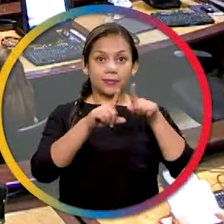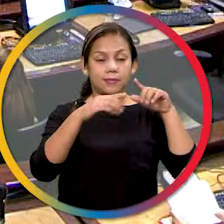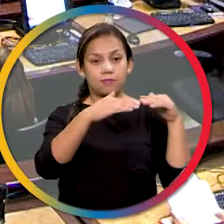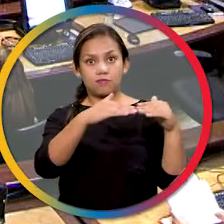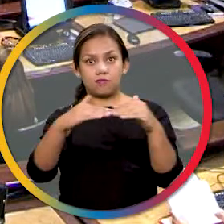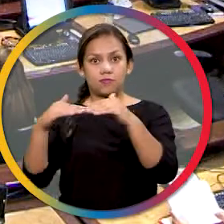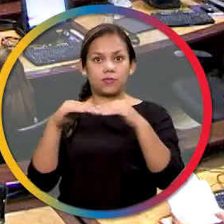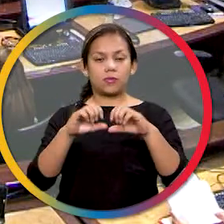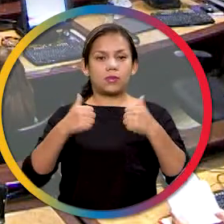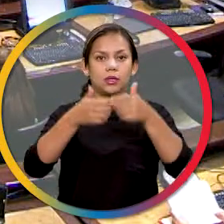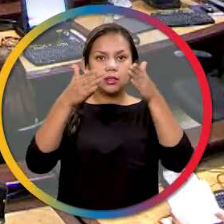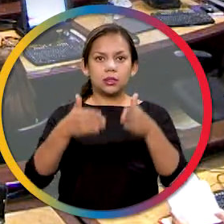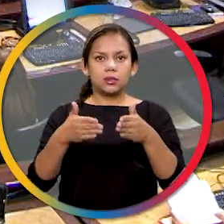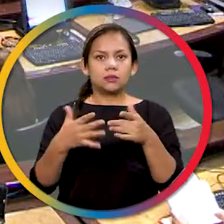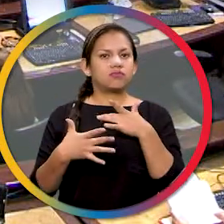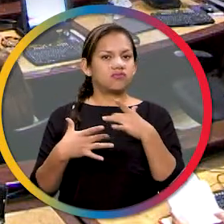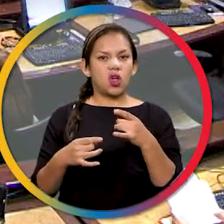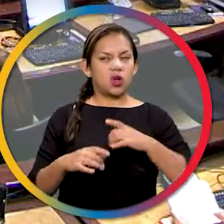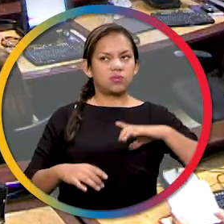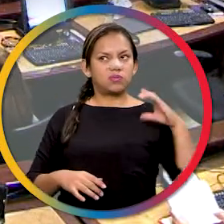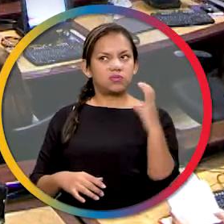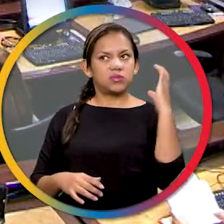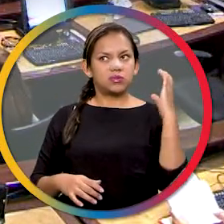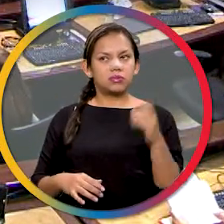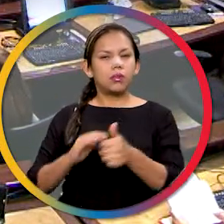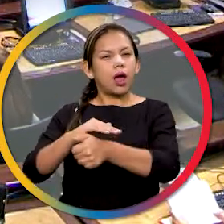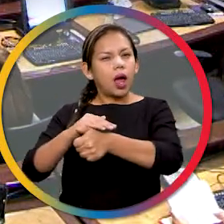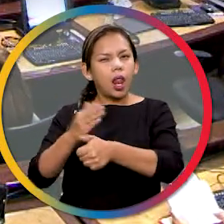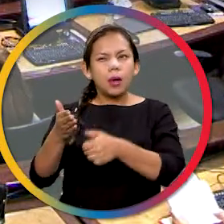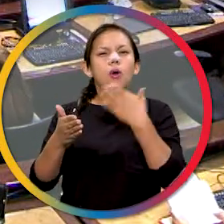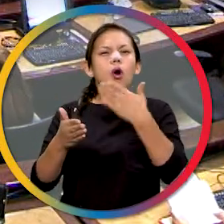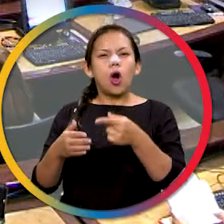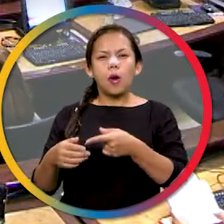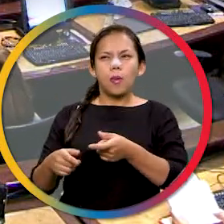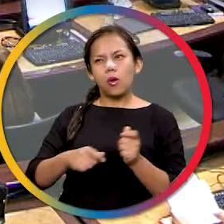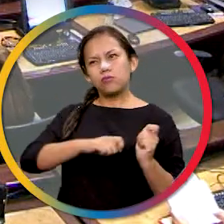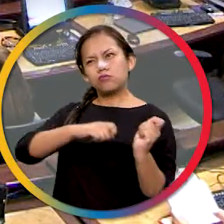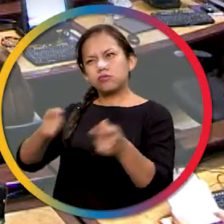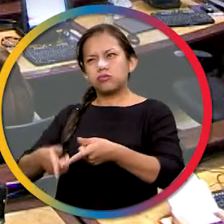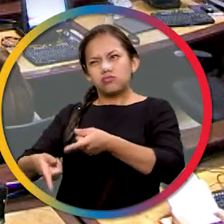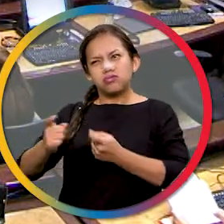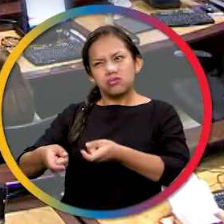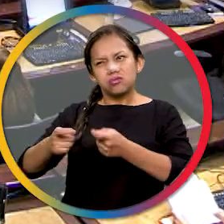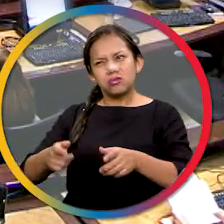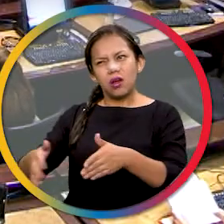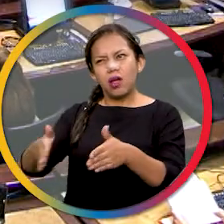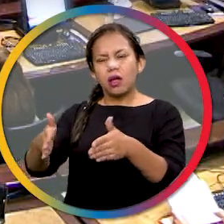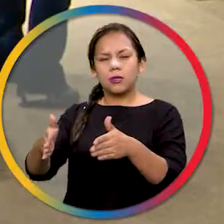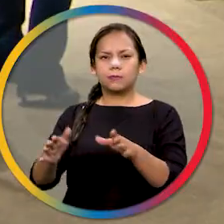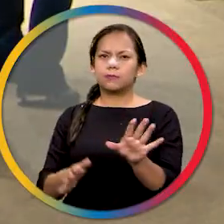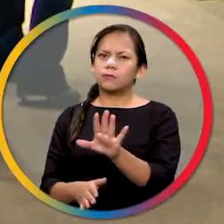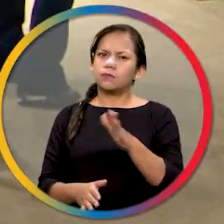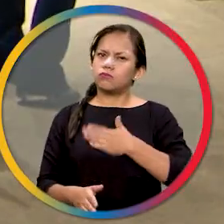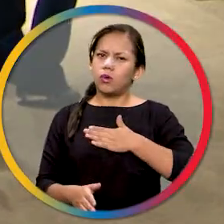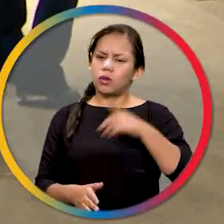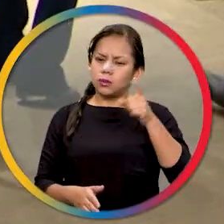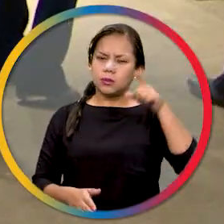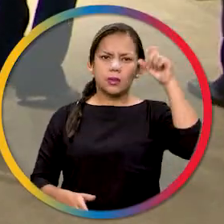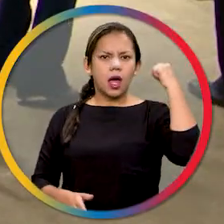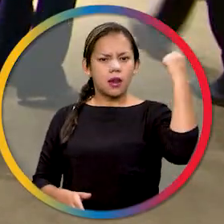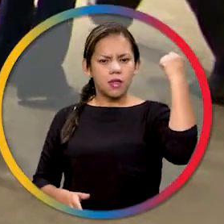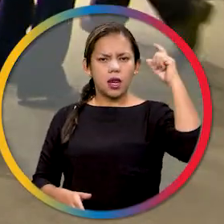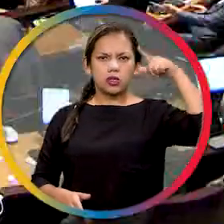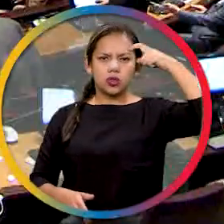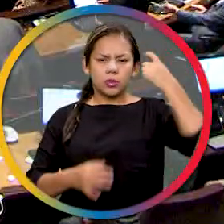Por unanimidad, los legisladores condenaron la pesca ilegal en la Reserva Marina de Galápagos y enfatizaron en la necesidad de hacer respetar la